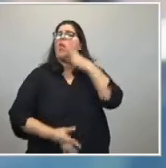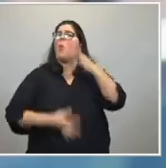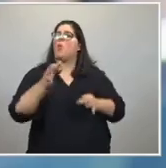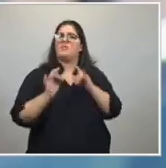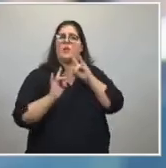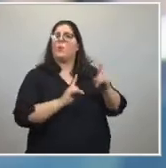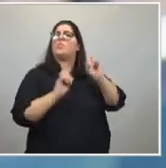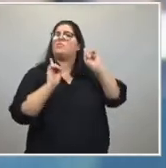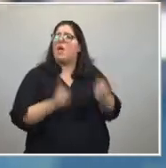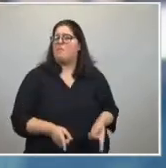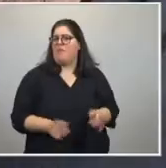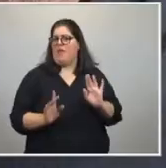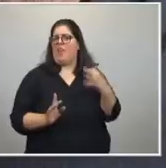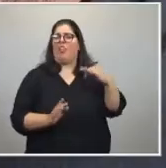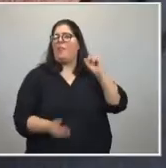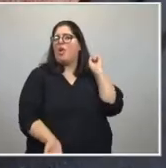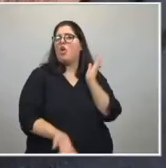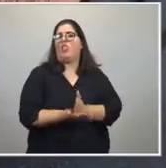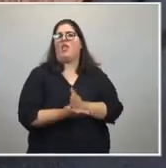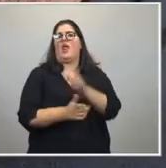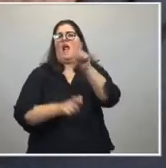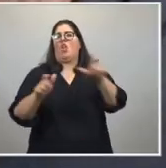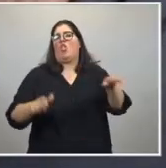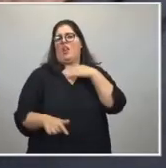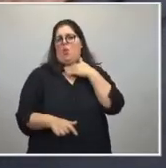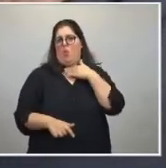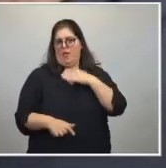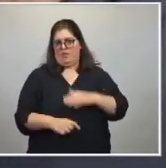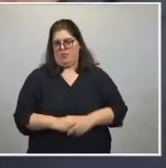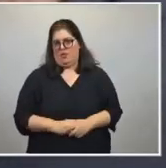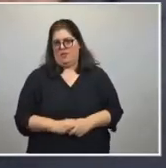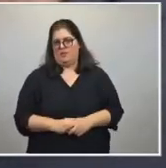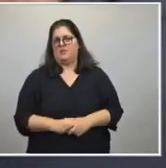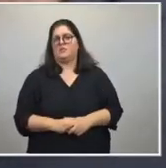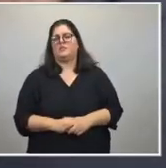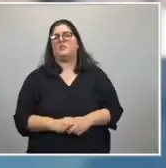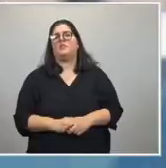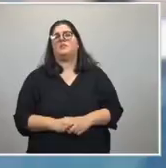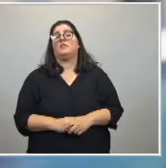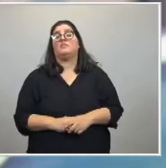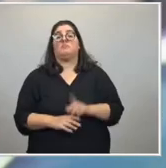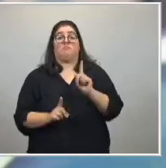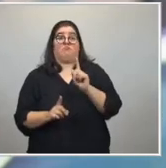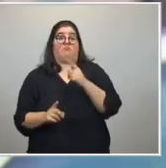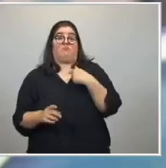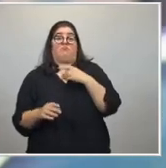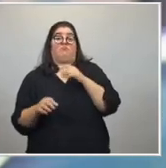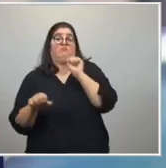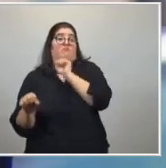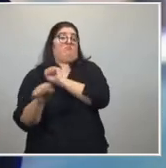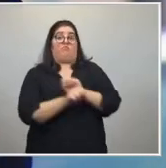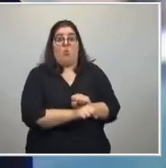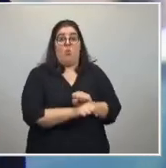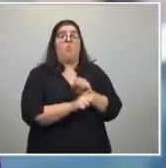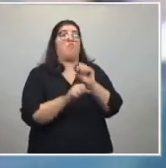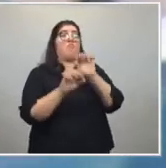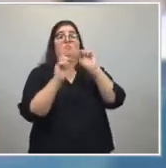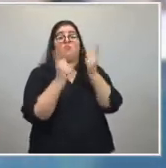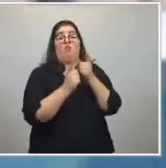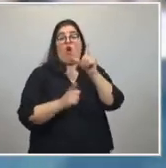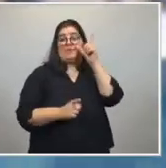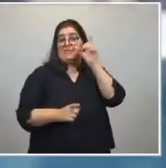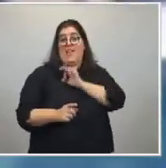condenando a los delincuentes para que aquellos que entran por una puerta a una comisaría